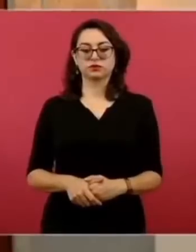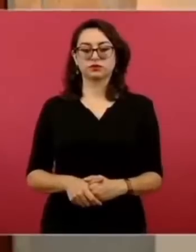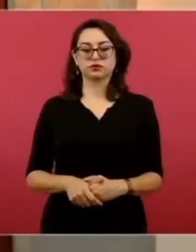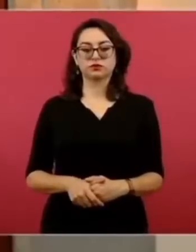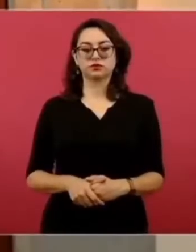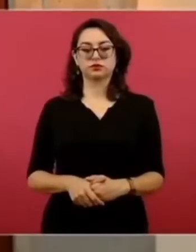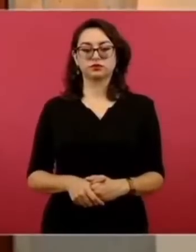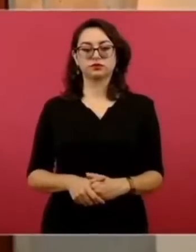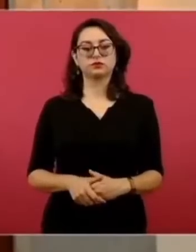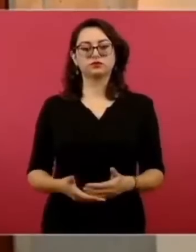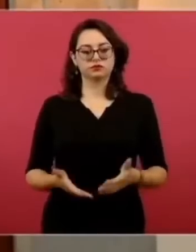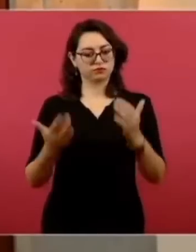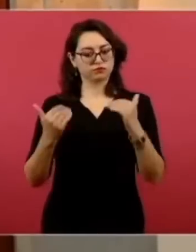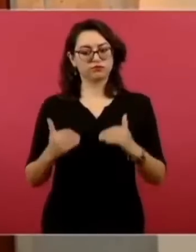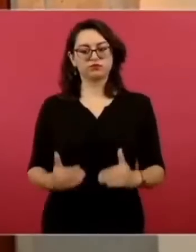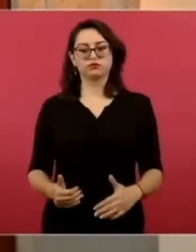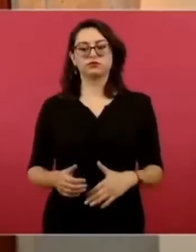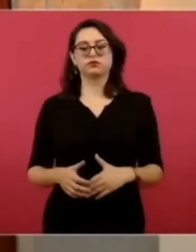Síguele.